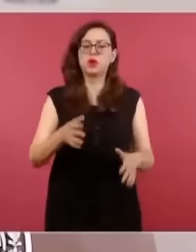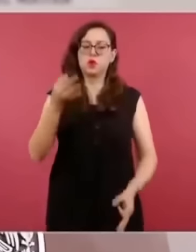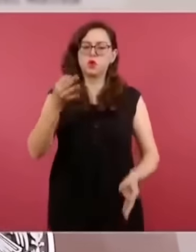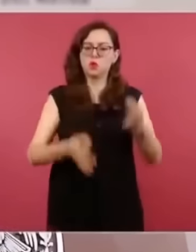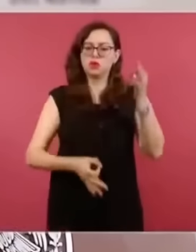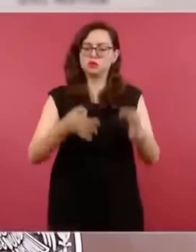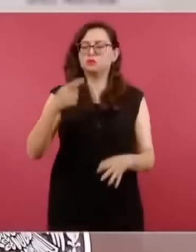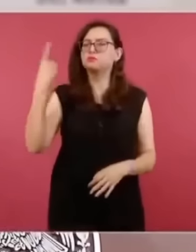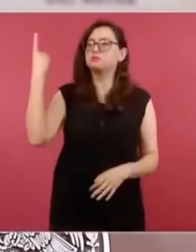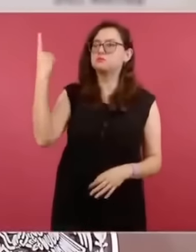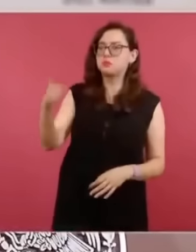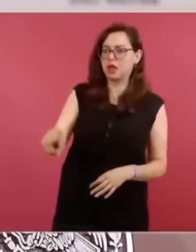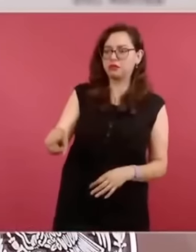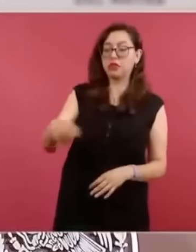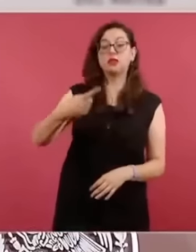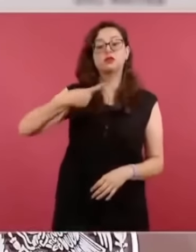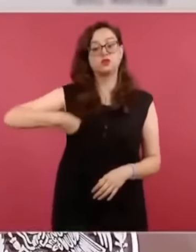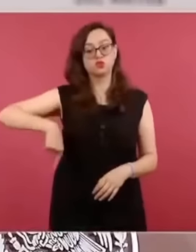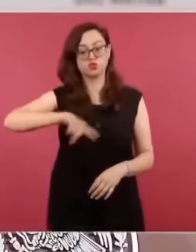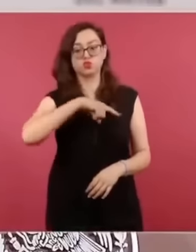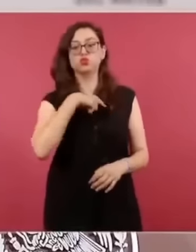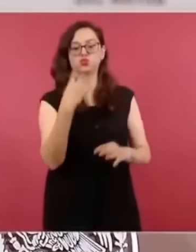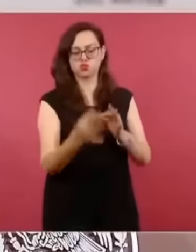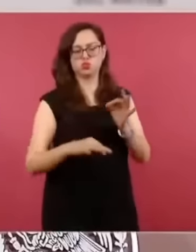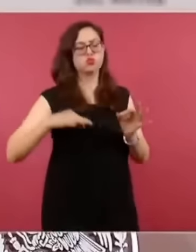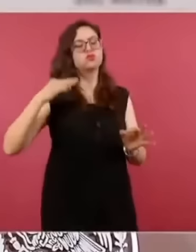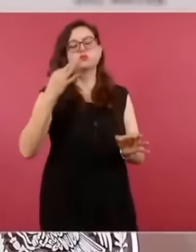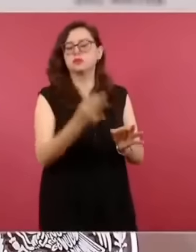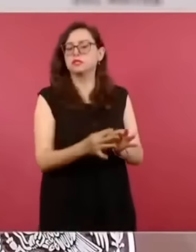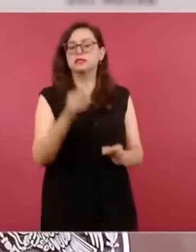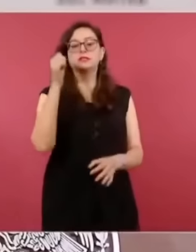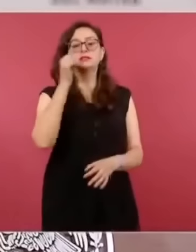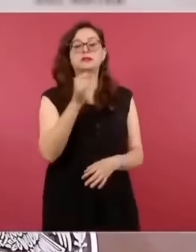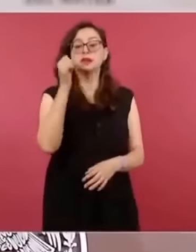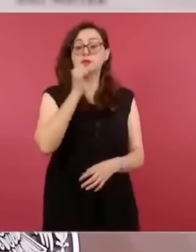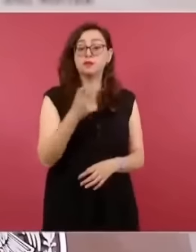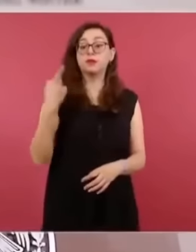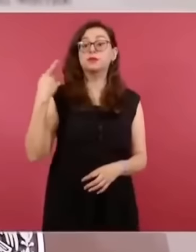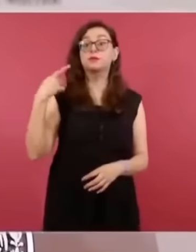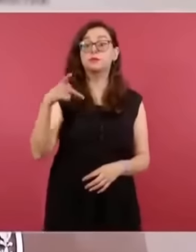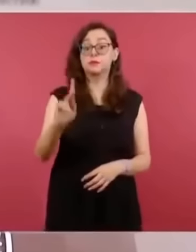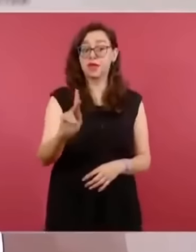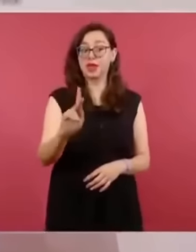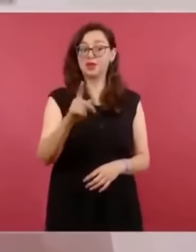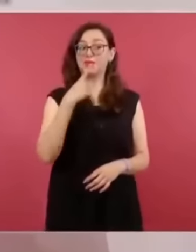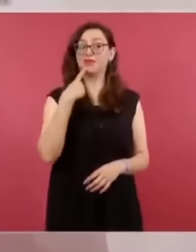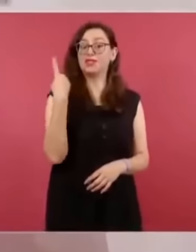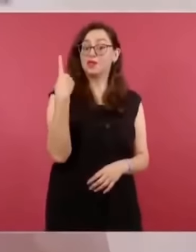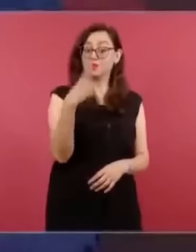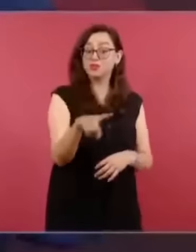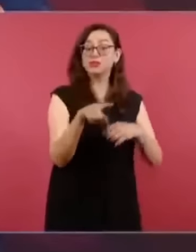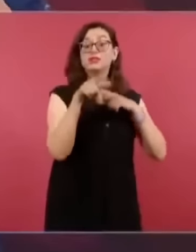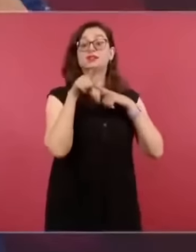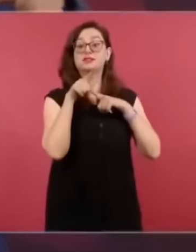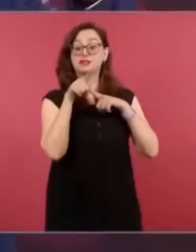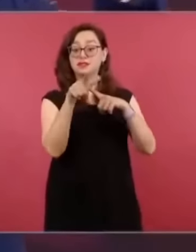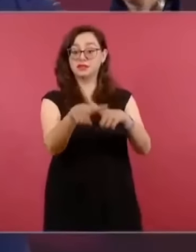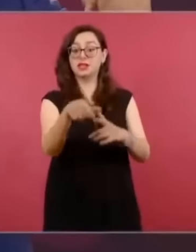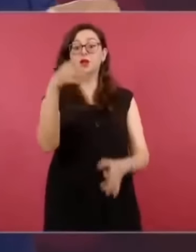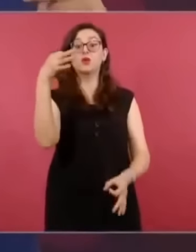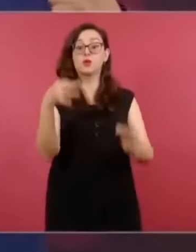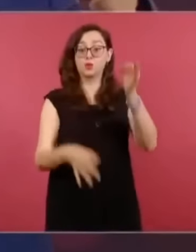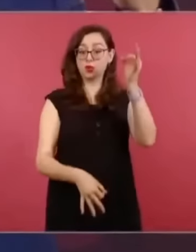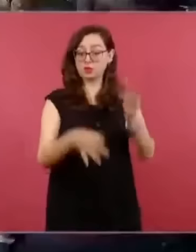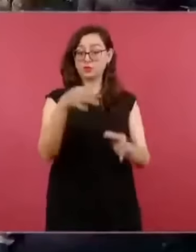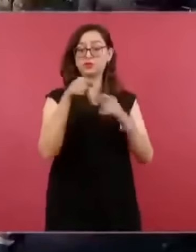judicial pero lo vamos a litigar y aquí vamos a estar